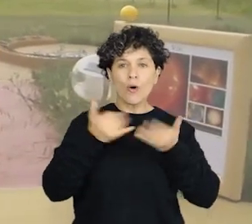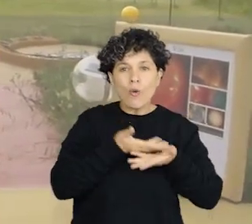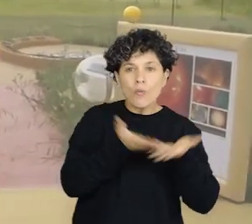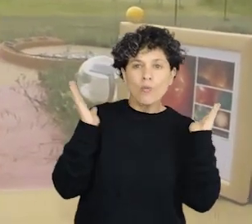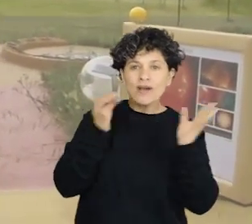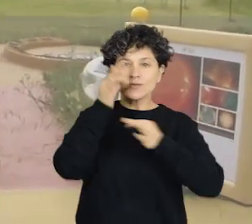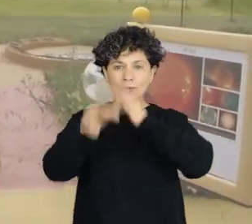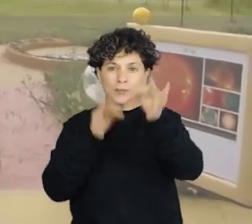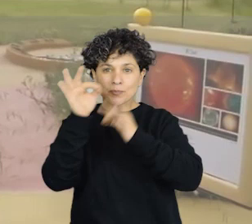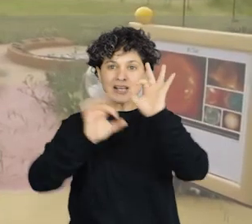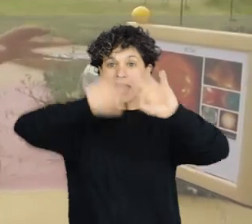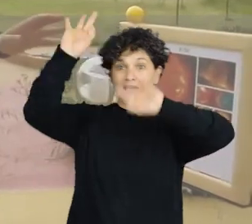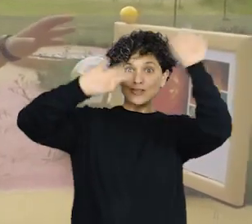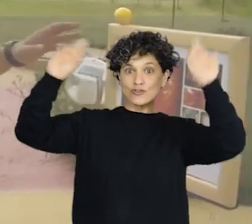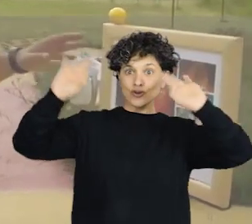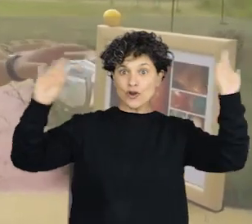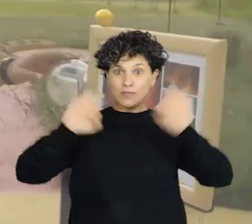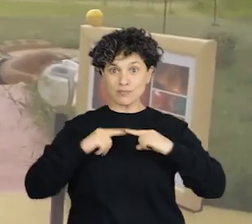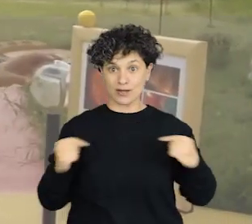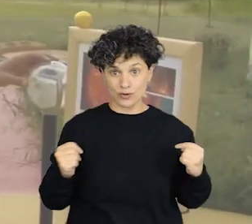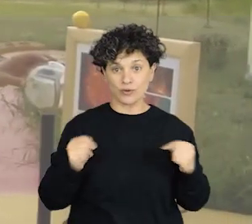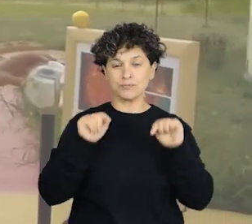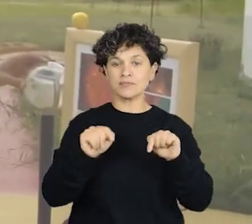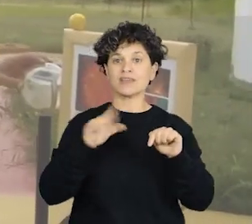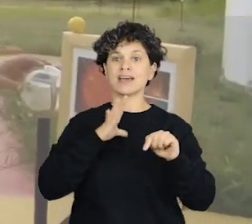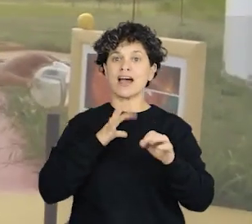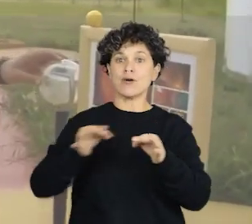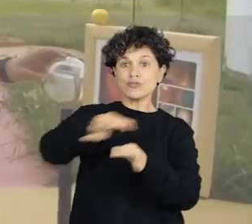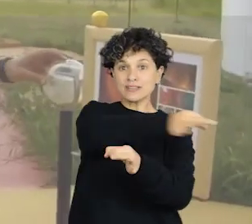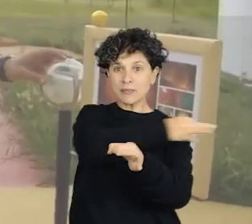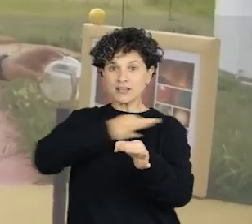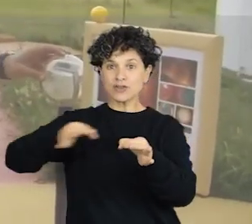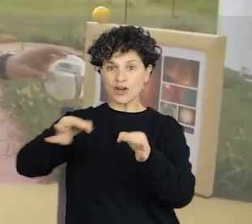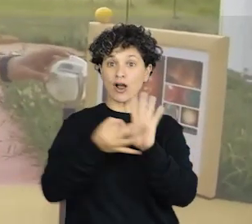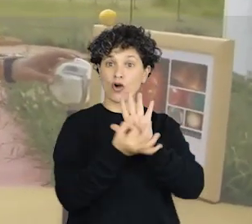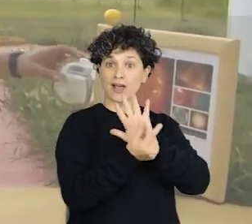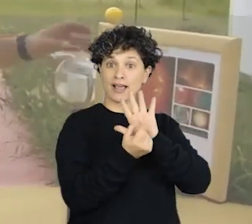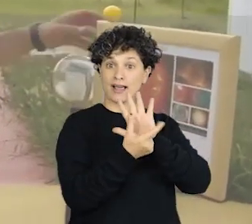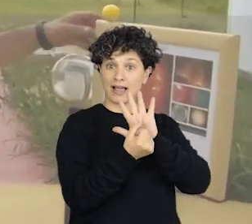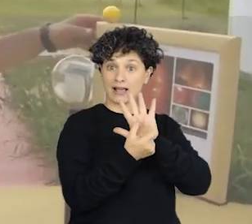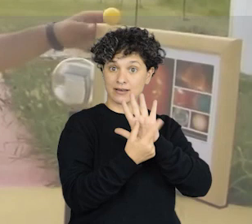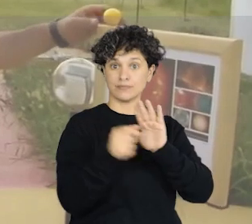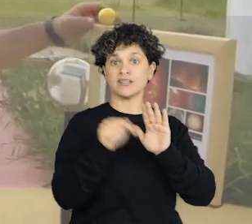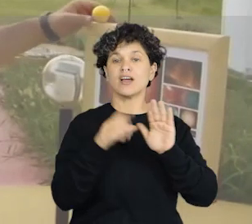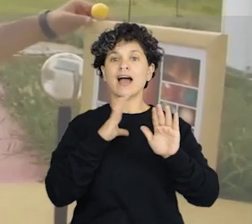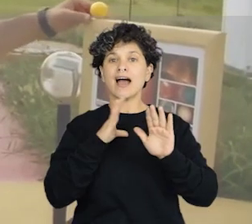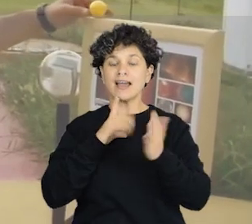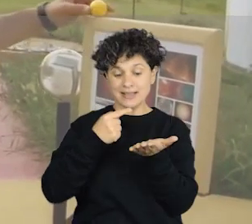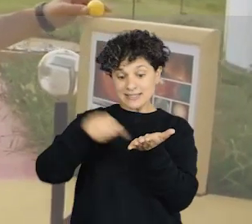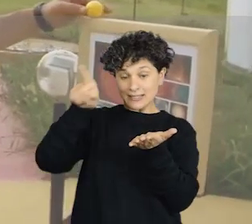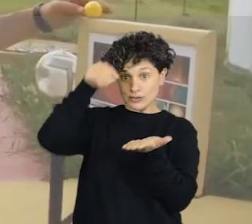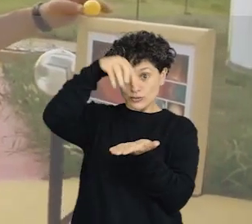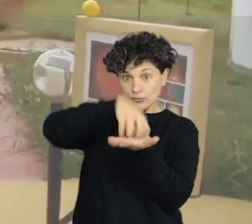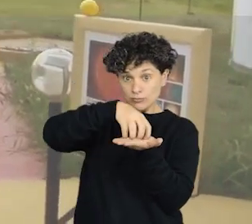sistema solar a escala. Tenemos en el centro de nuestra plaza principal, la plaza del Sol, al Sol, con su